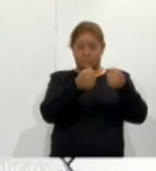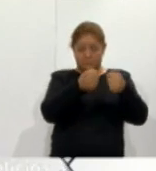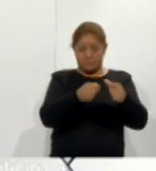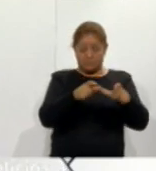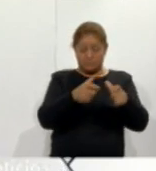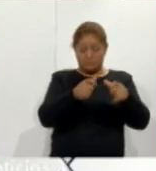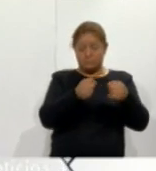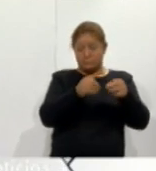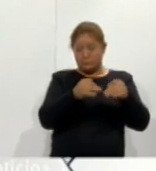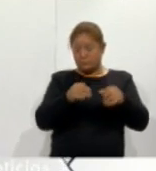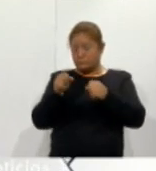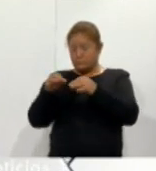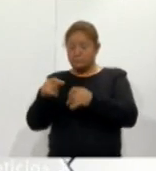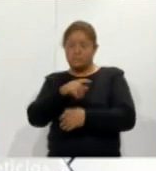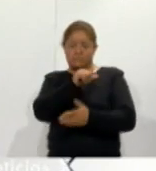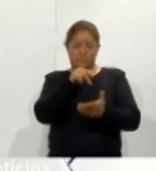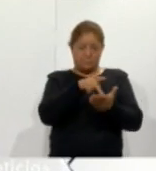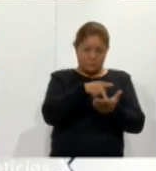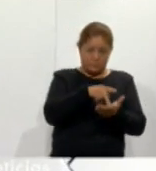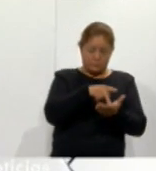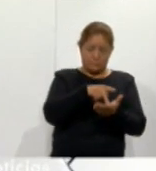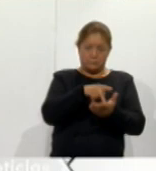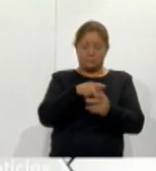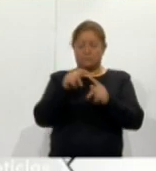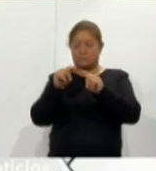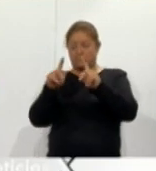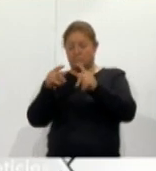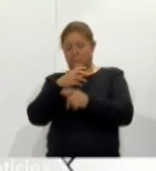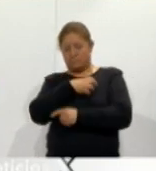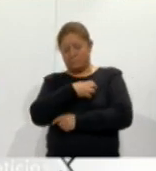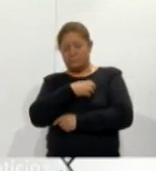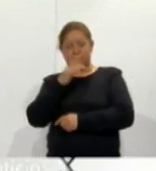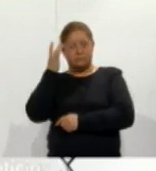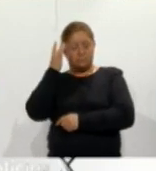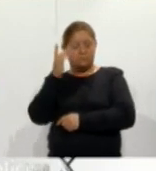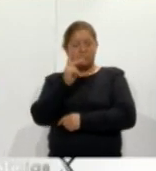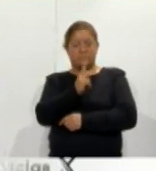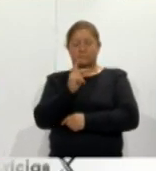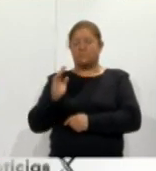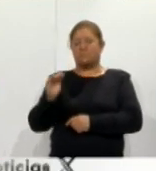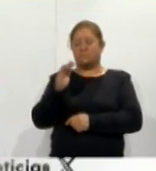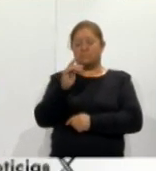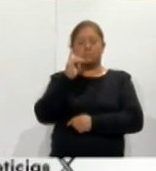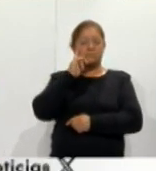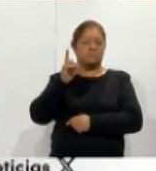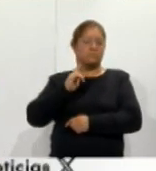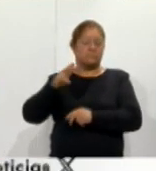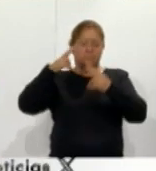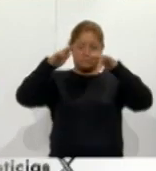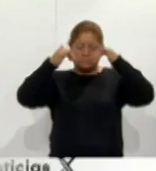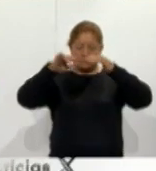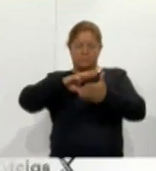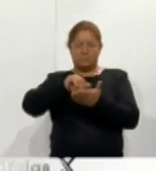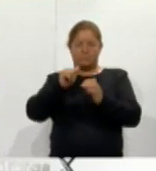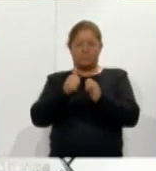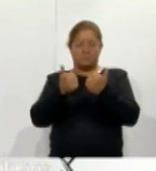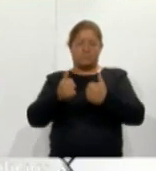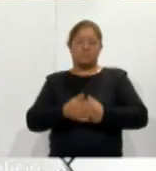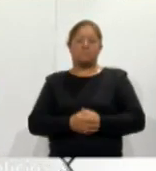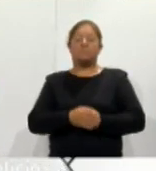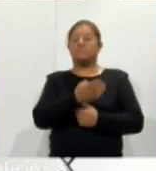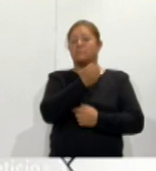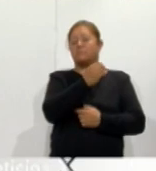nuestros módulos fijos ubicados en Apisaco en Tlaxcala capital San Pablo del Monte Zacatelco Huamantla y Calculalpan de